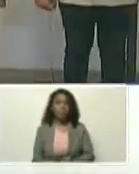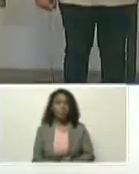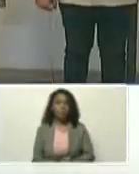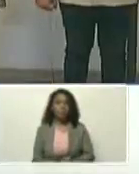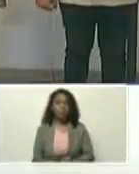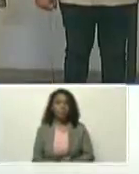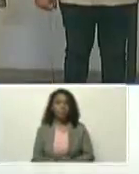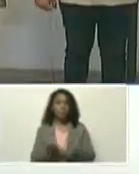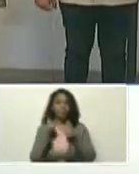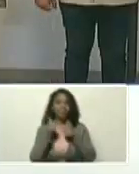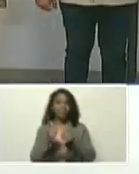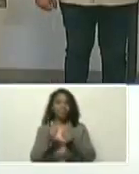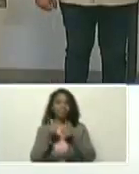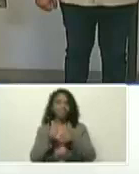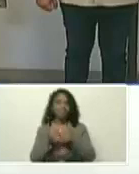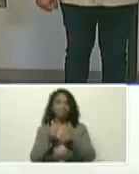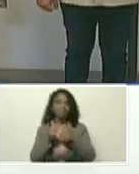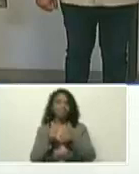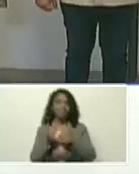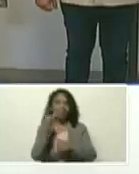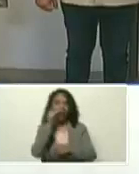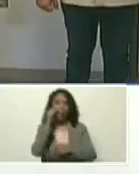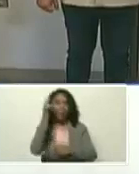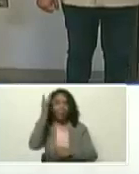muy bien, vale, este hombre sabe,